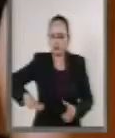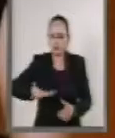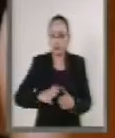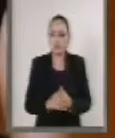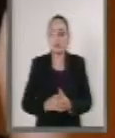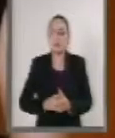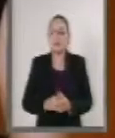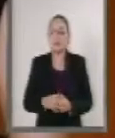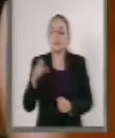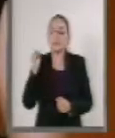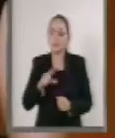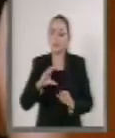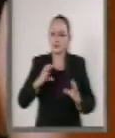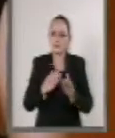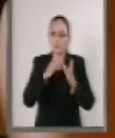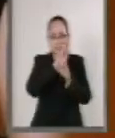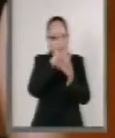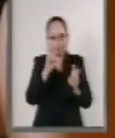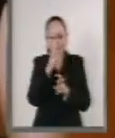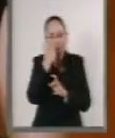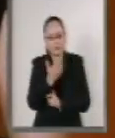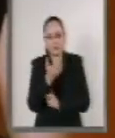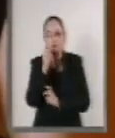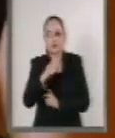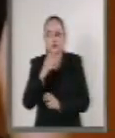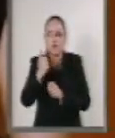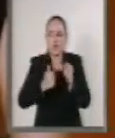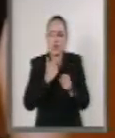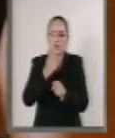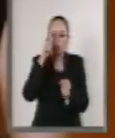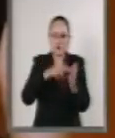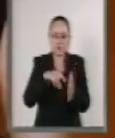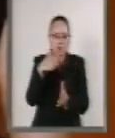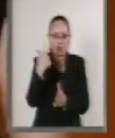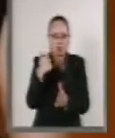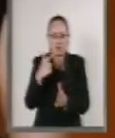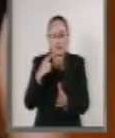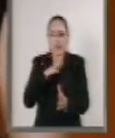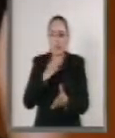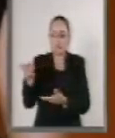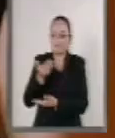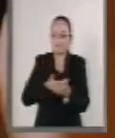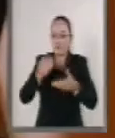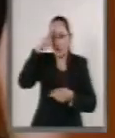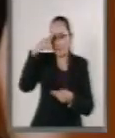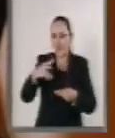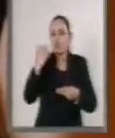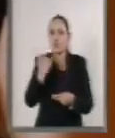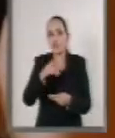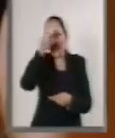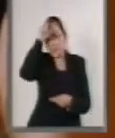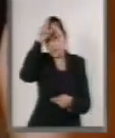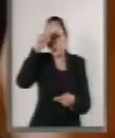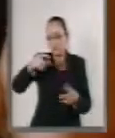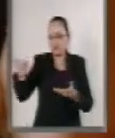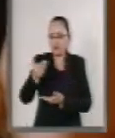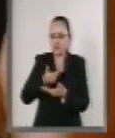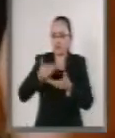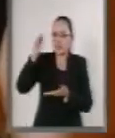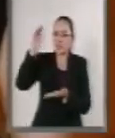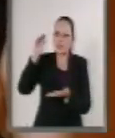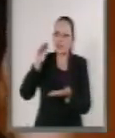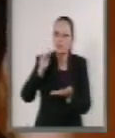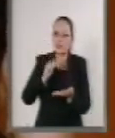En el ámbito económico, en 2012, el intercambio comercial bilateral entre México y Egipto decreció